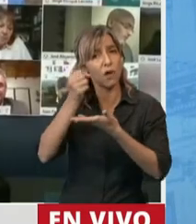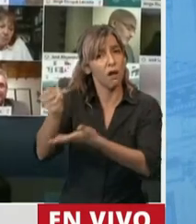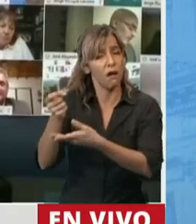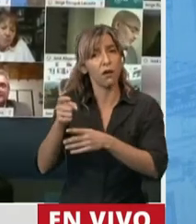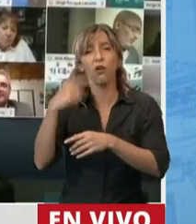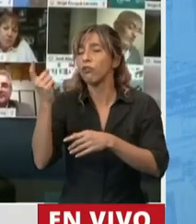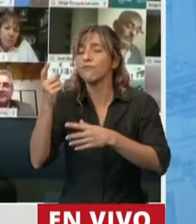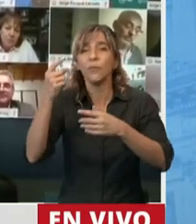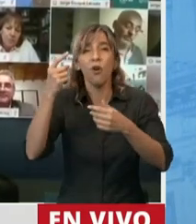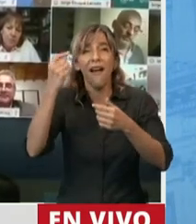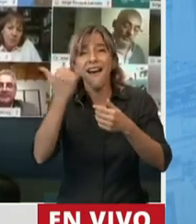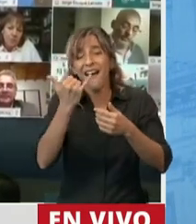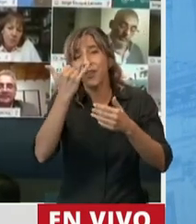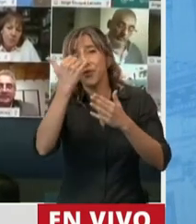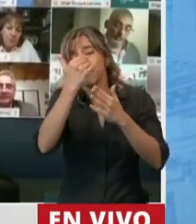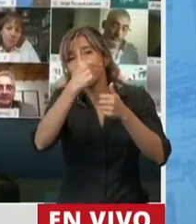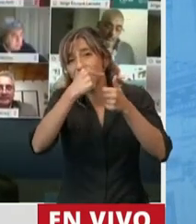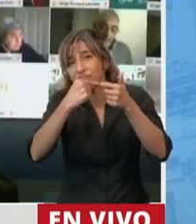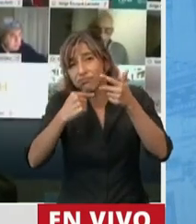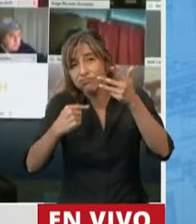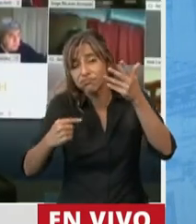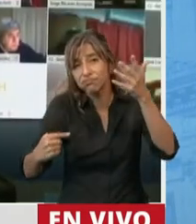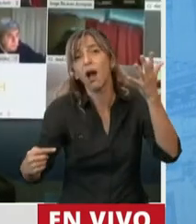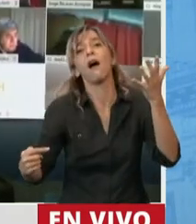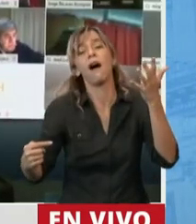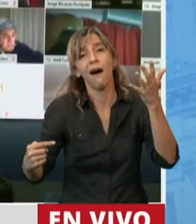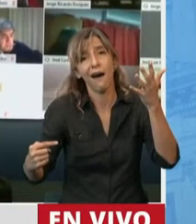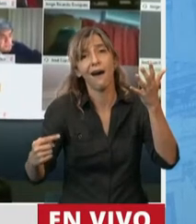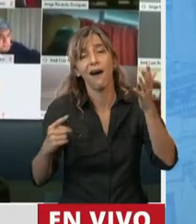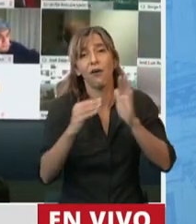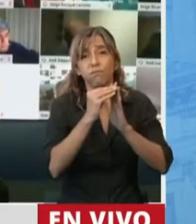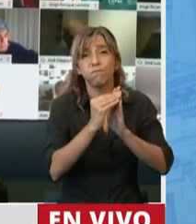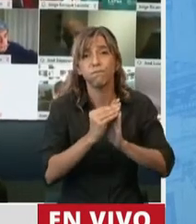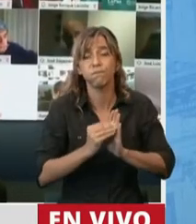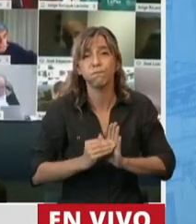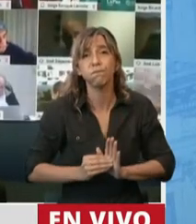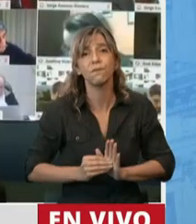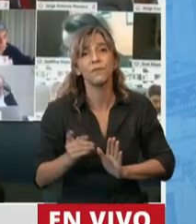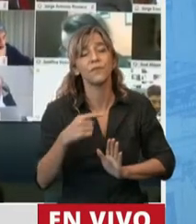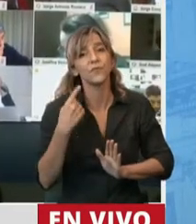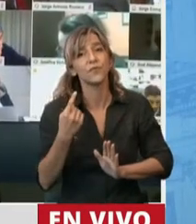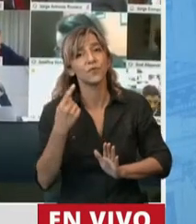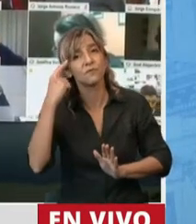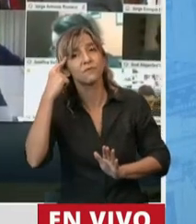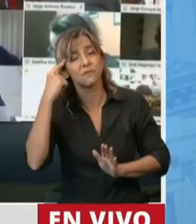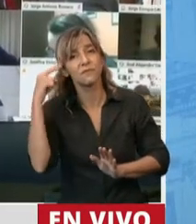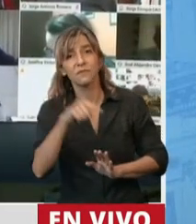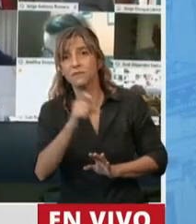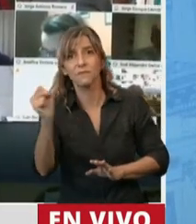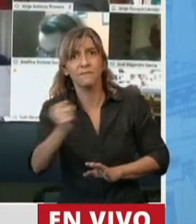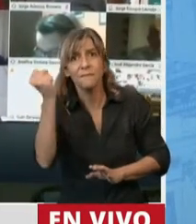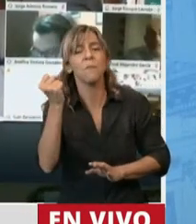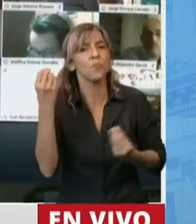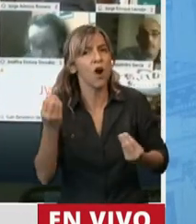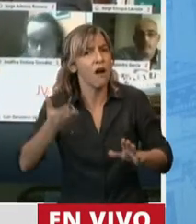Vamos por aquellos que fueron los últimos, vamos por aquellos a los que dejó de lado y que fueron víctimas de